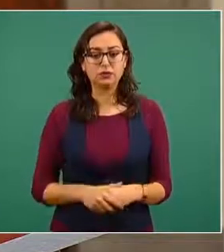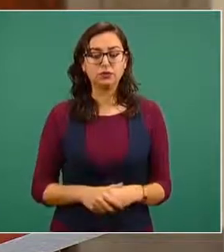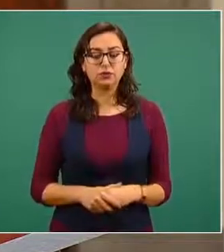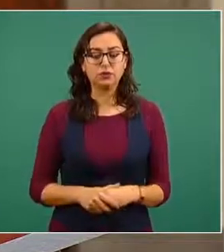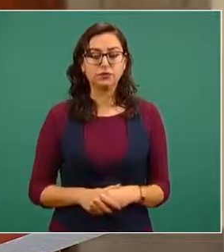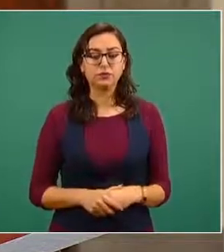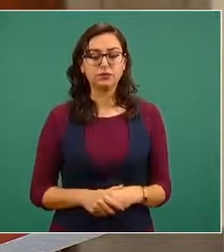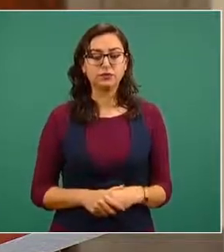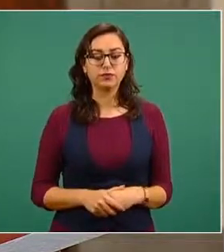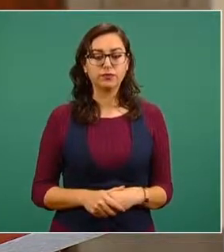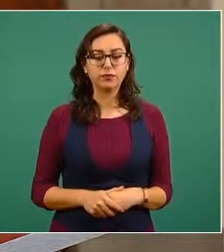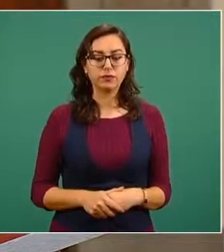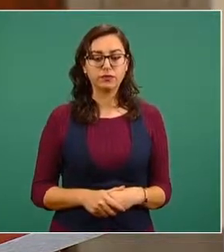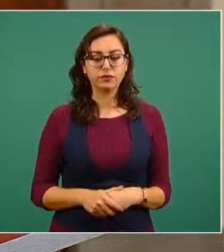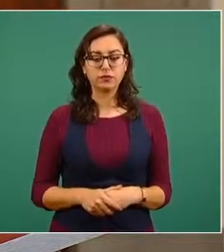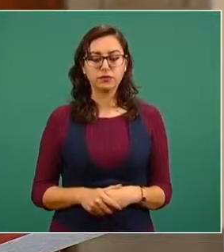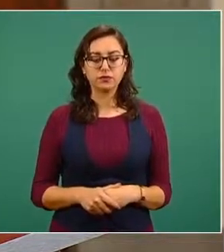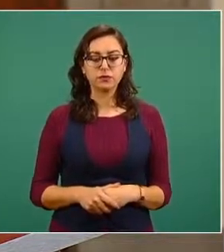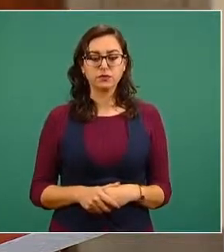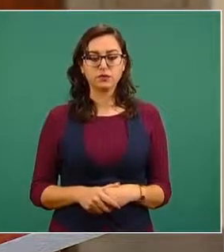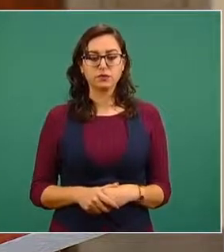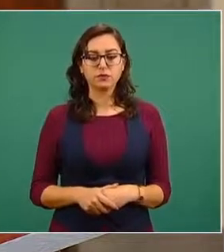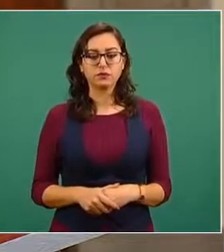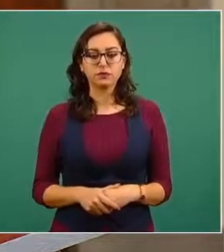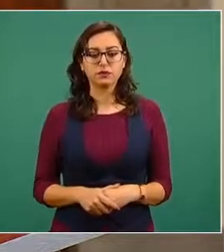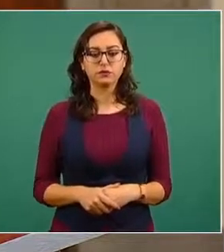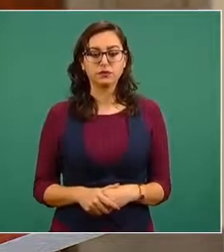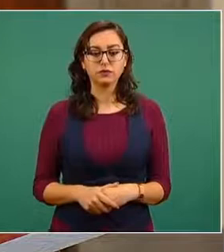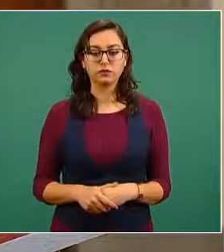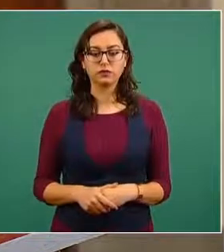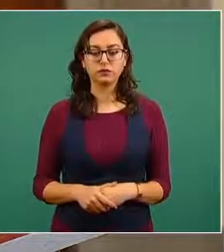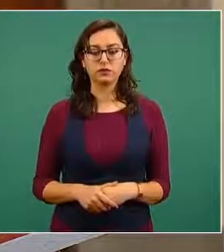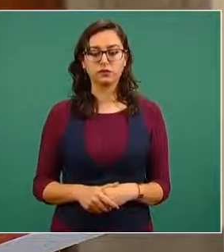estamos reuniéndonos